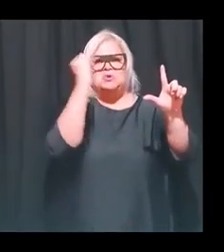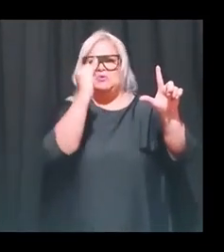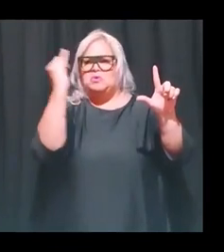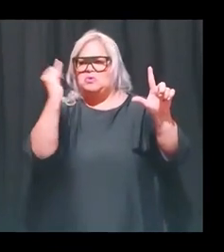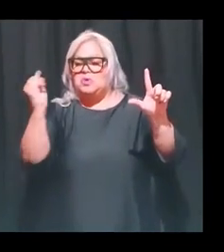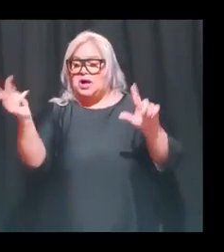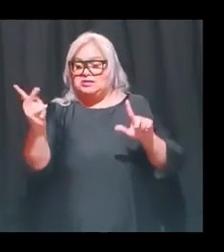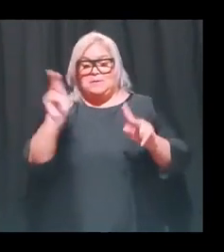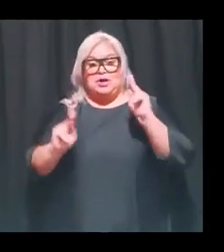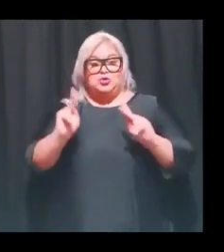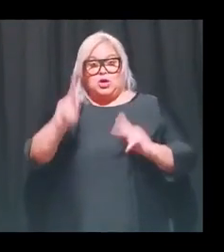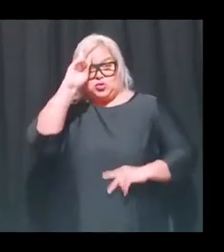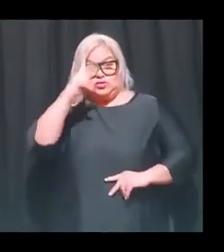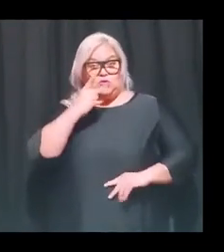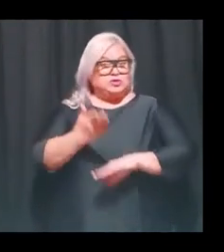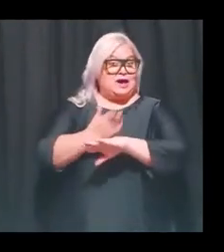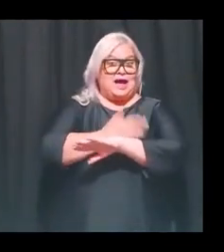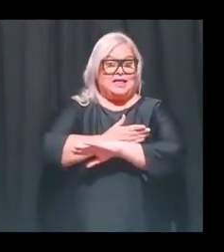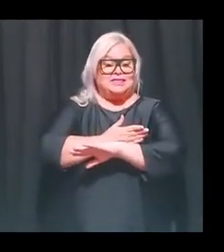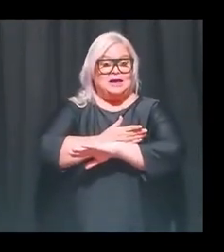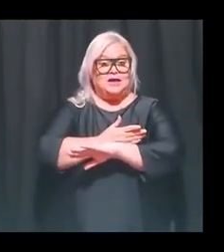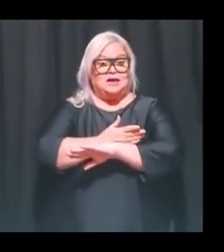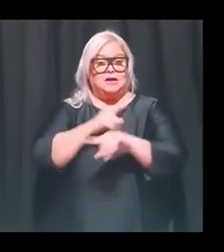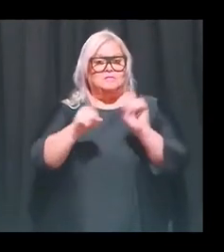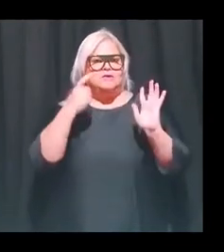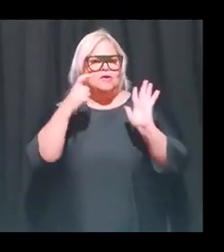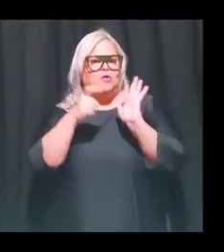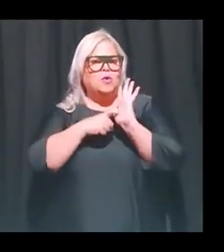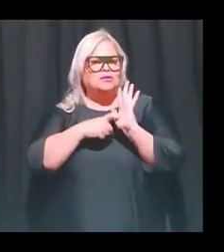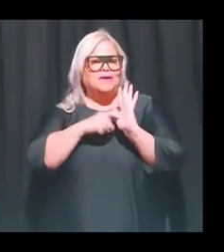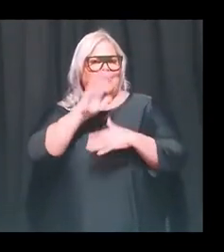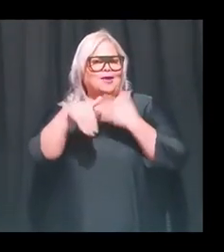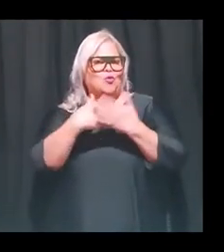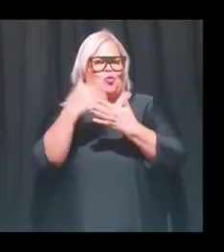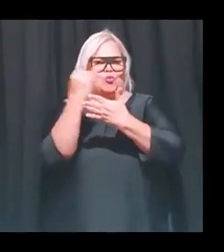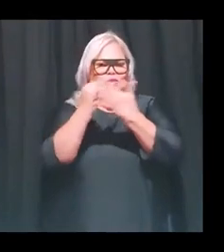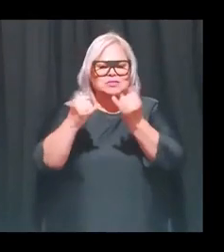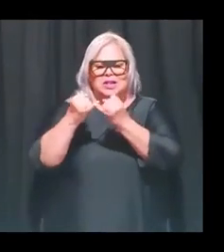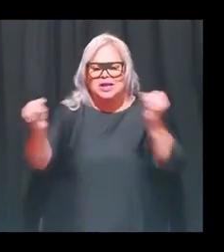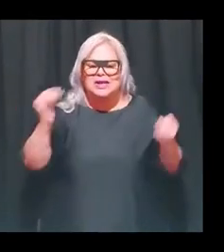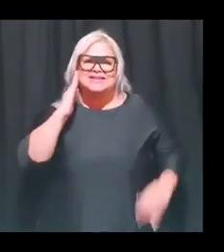representando lo que para ellos es ira, hay como algo en común en esa categoría.